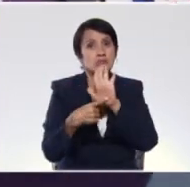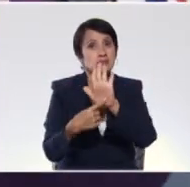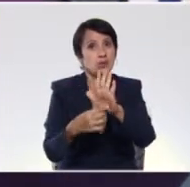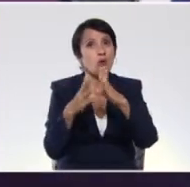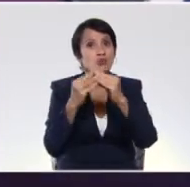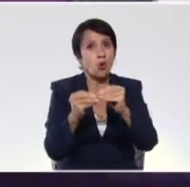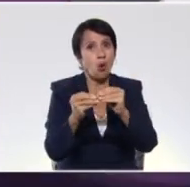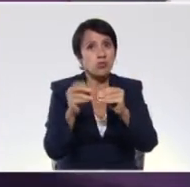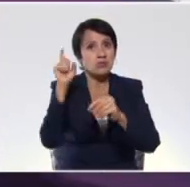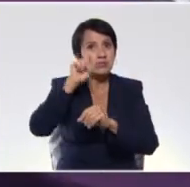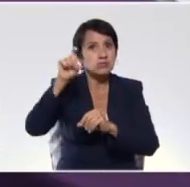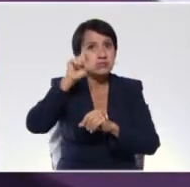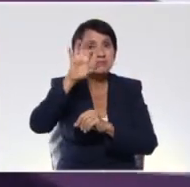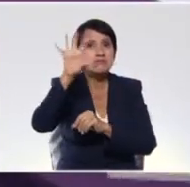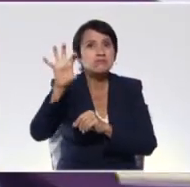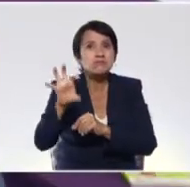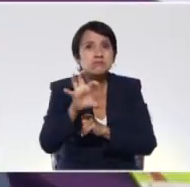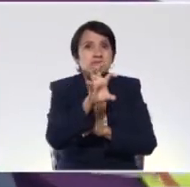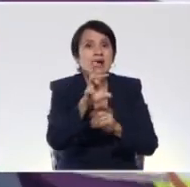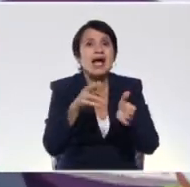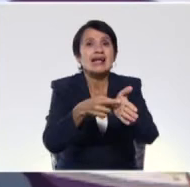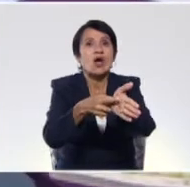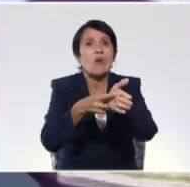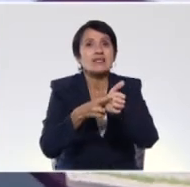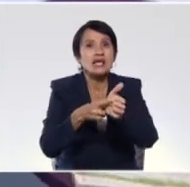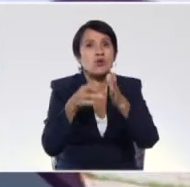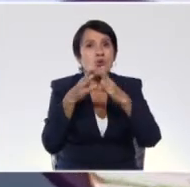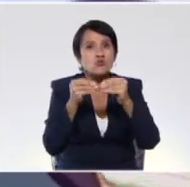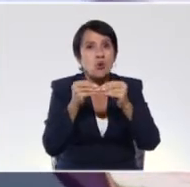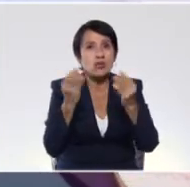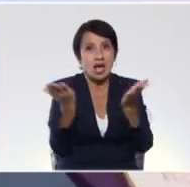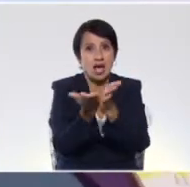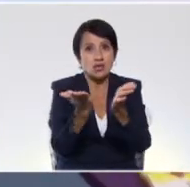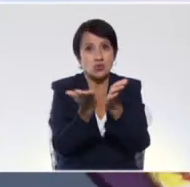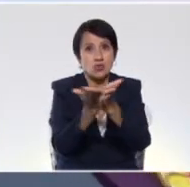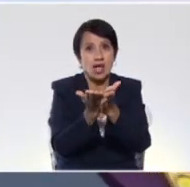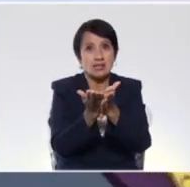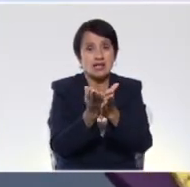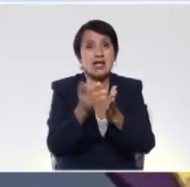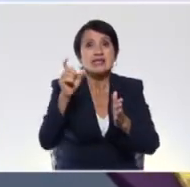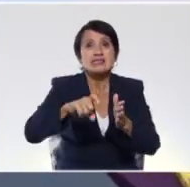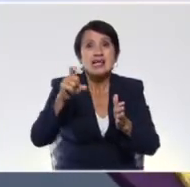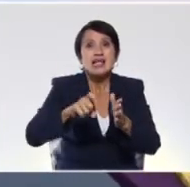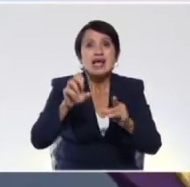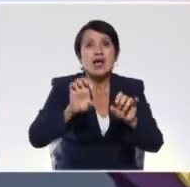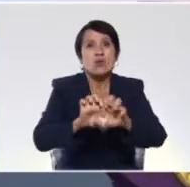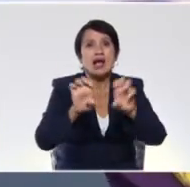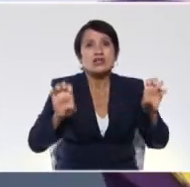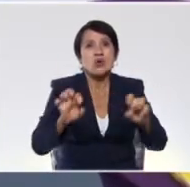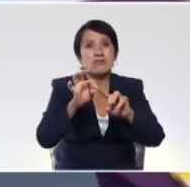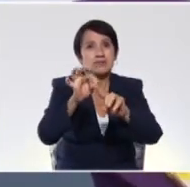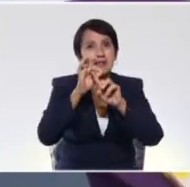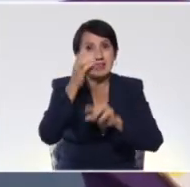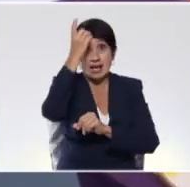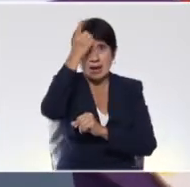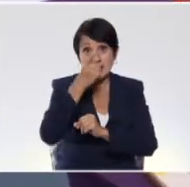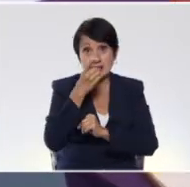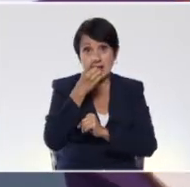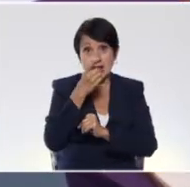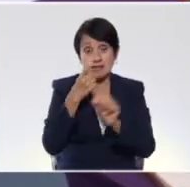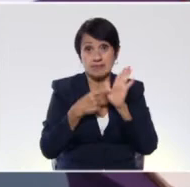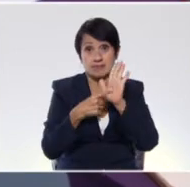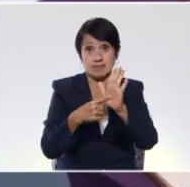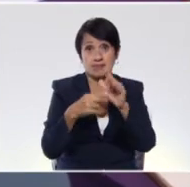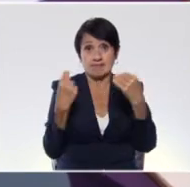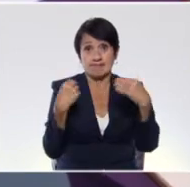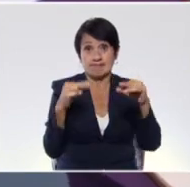adaptaciones curriculares, orientaciones y recomendaciones para los estudiantes con necesidades educativas especiales y o con discapacidad ubicados